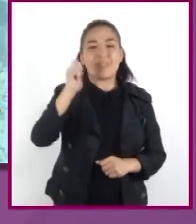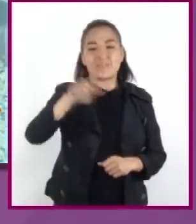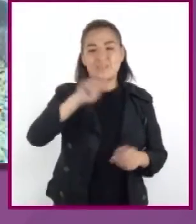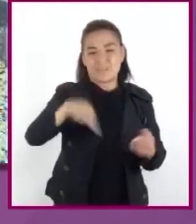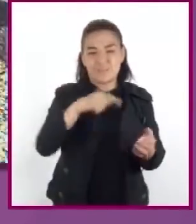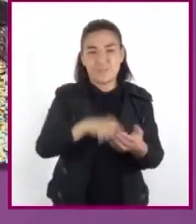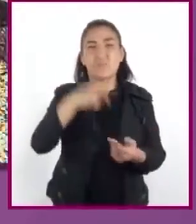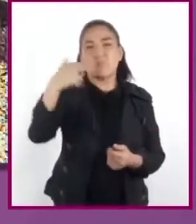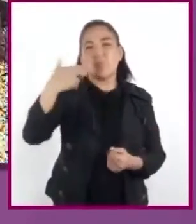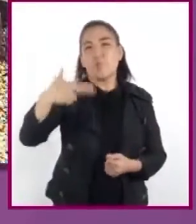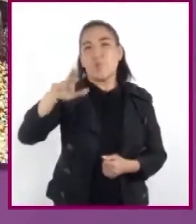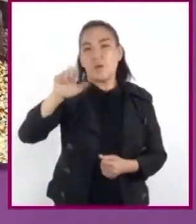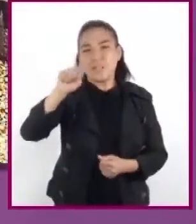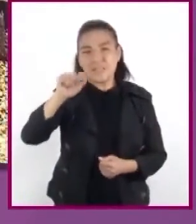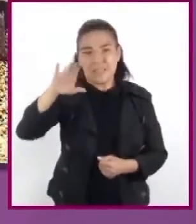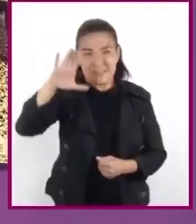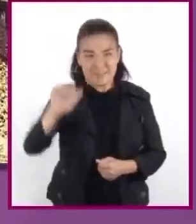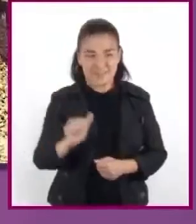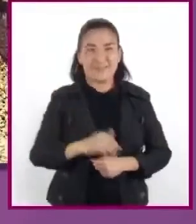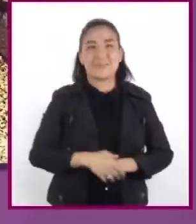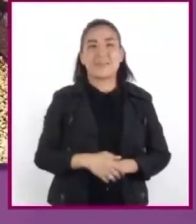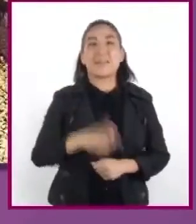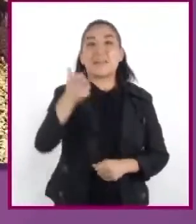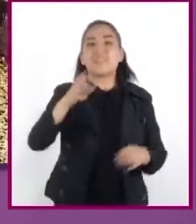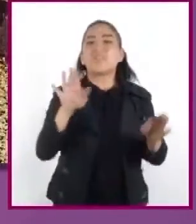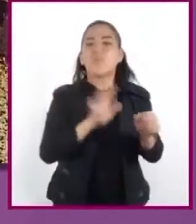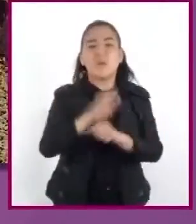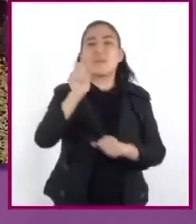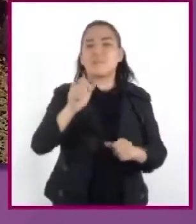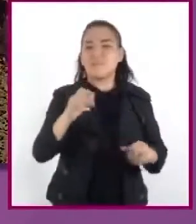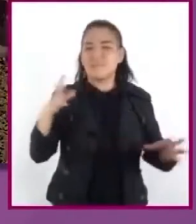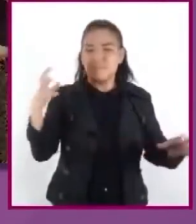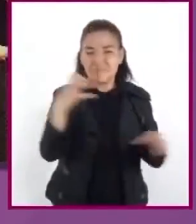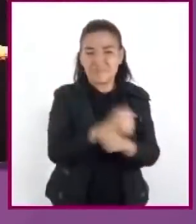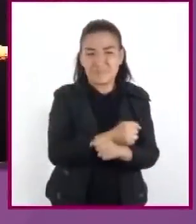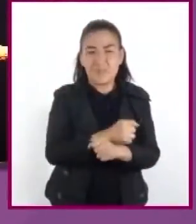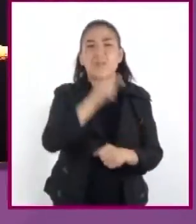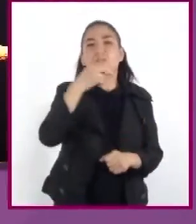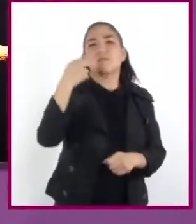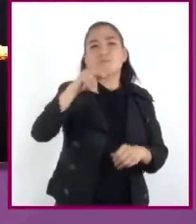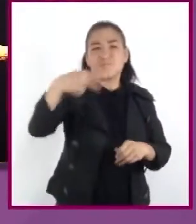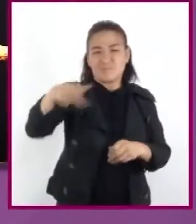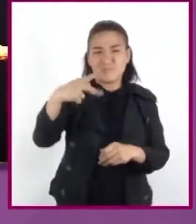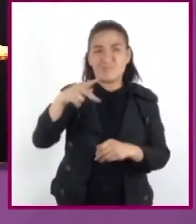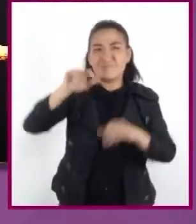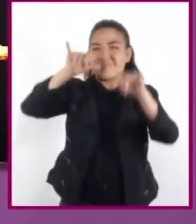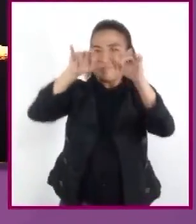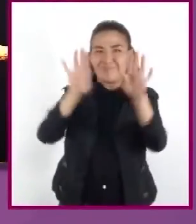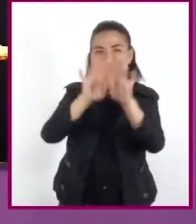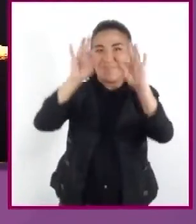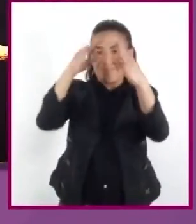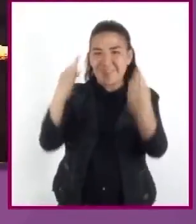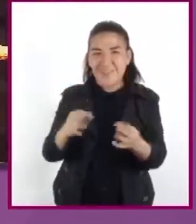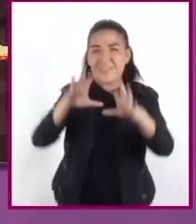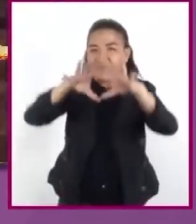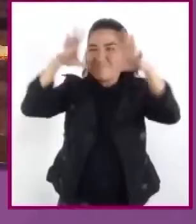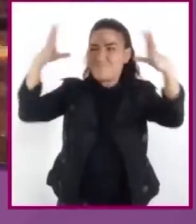Huasteca. Aquí se identifican los inicios de la arquitectura monumental y la escritura.